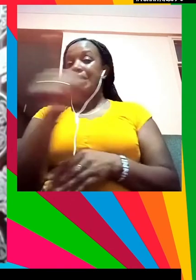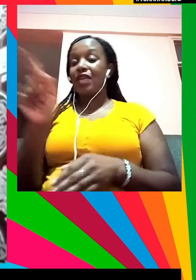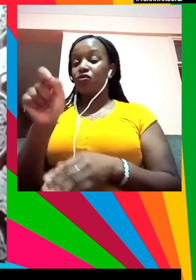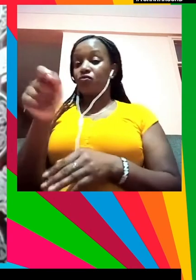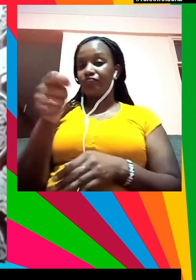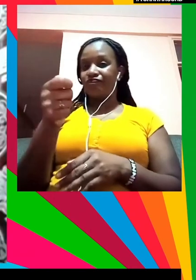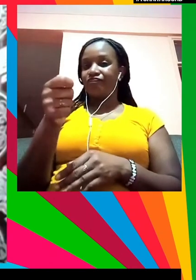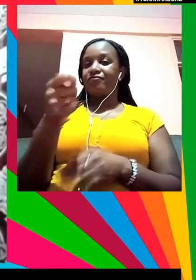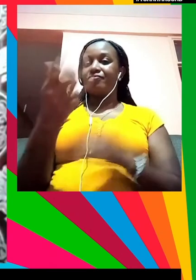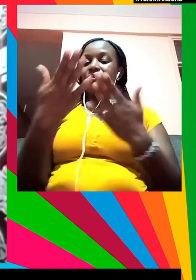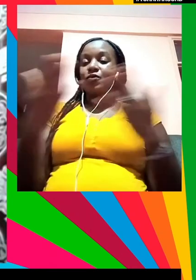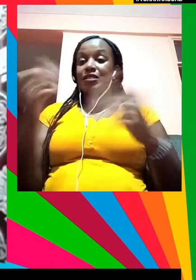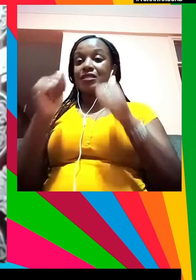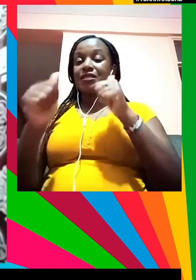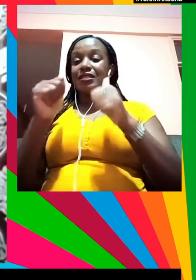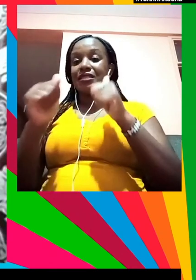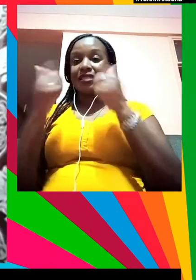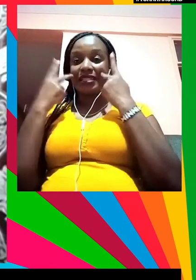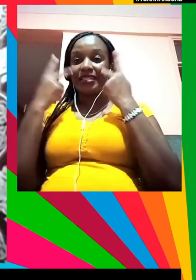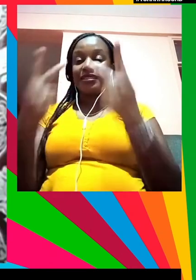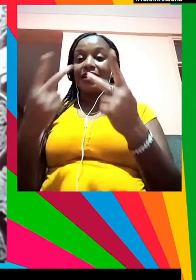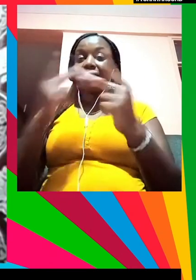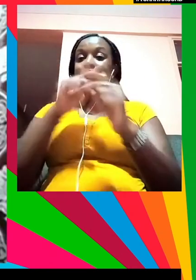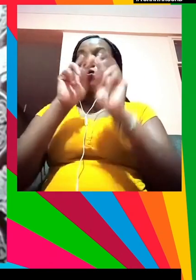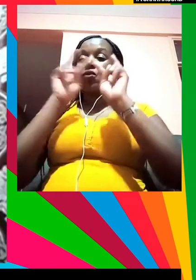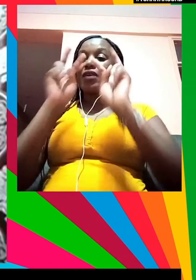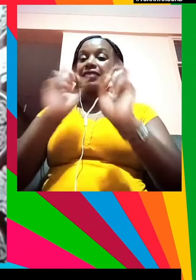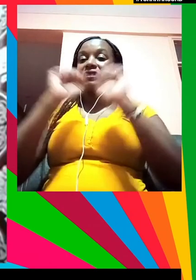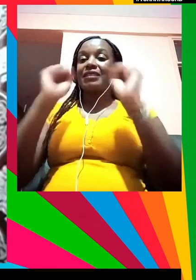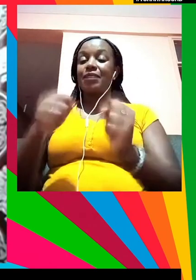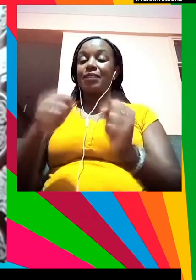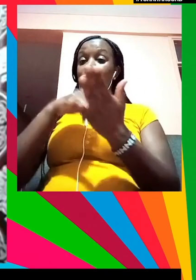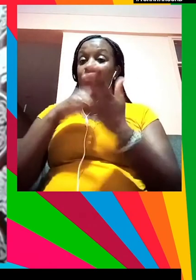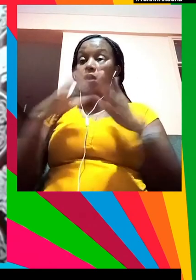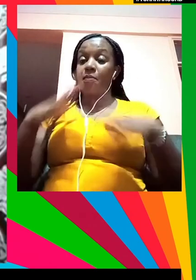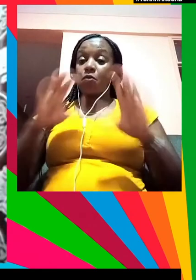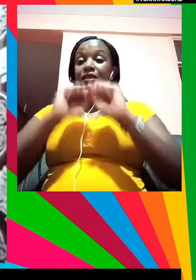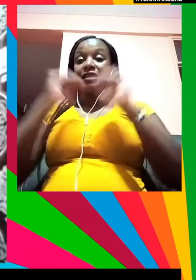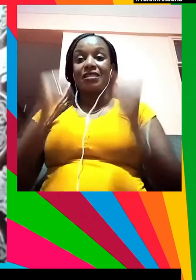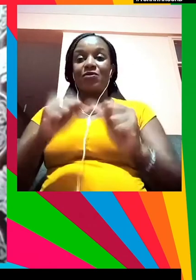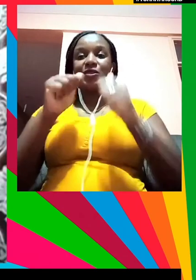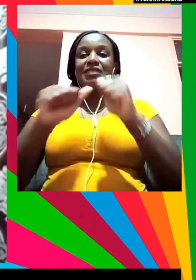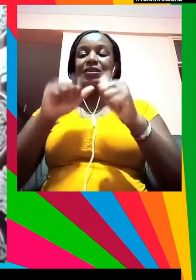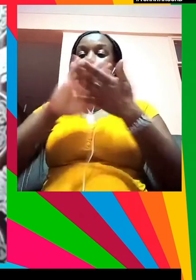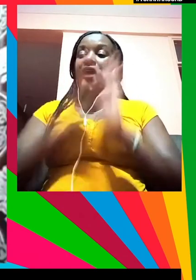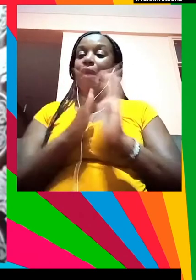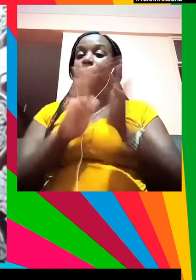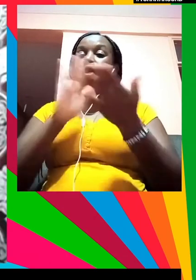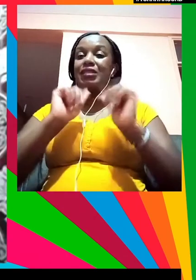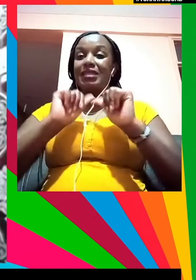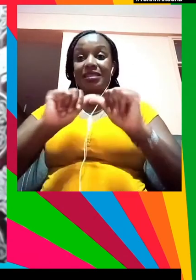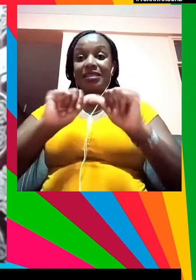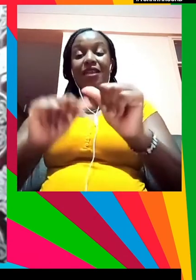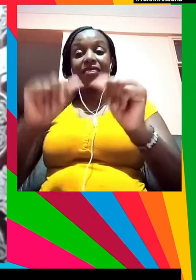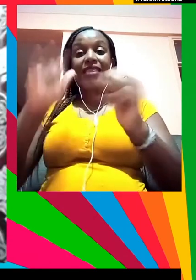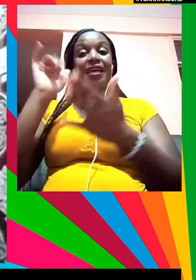de tener esto en cuenta así como el sistema e implicar a las personas en el sistema para que sea más sostenible y no